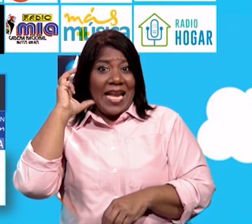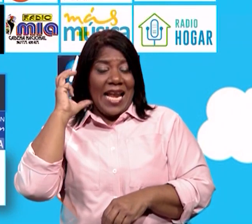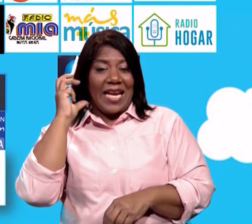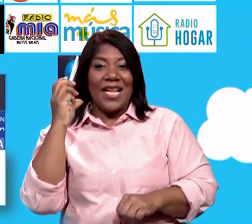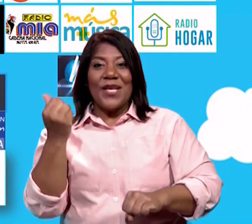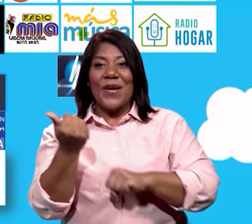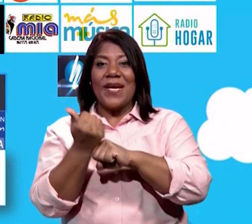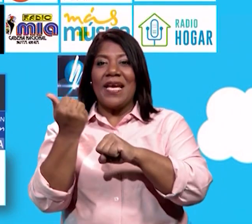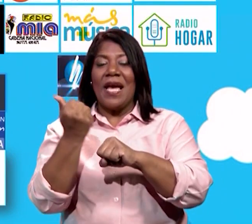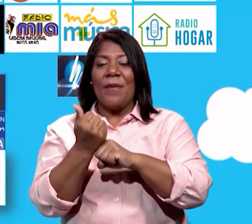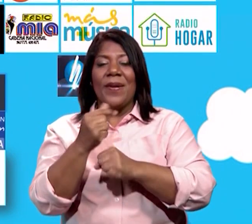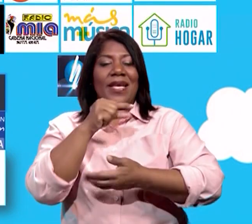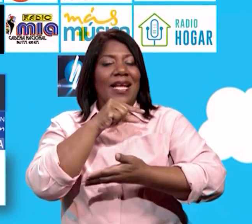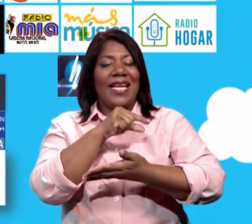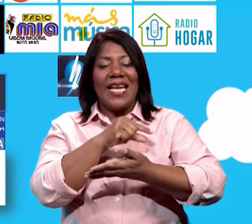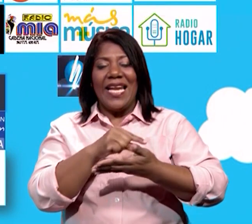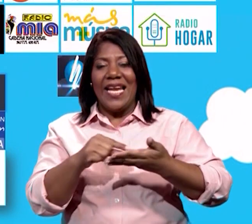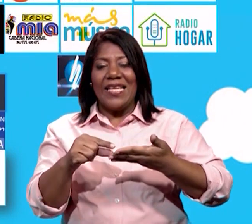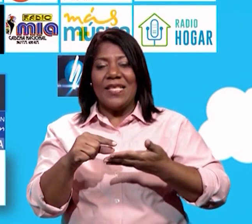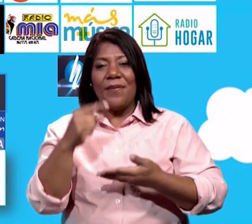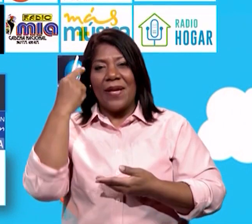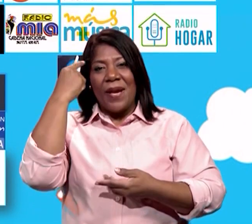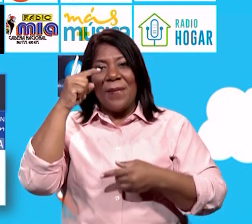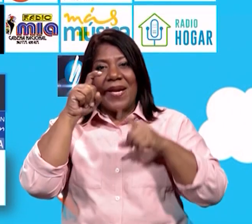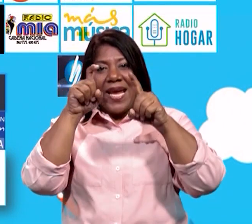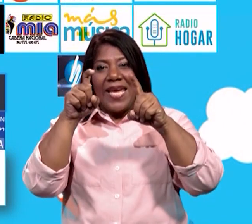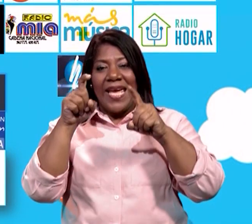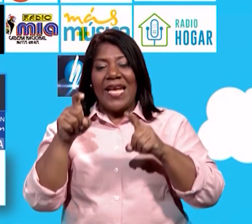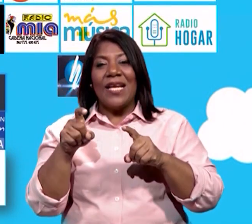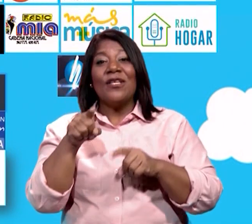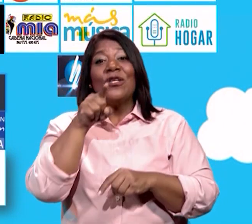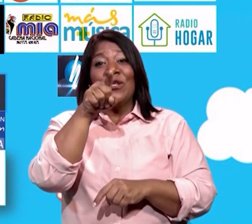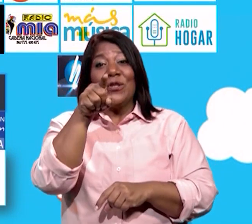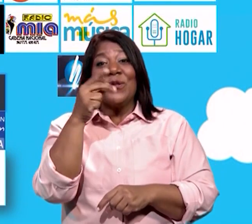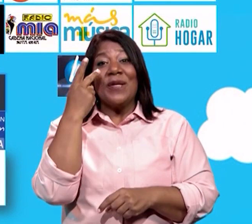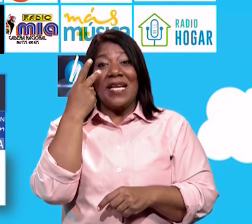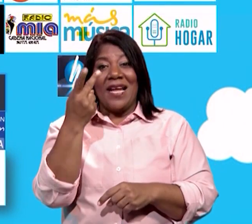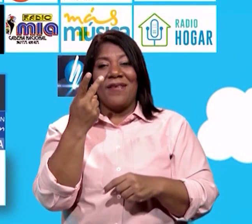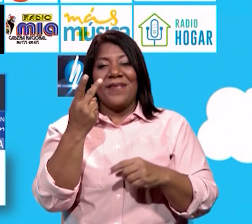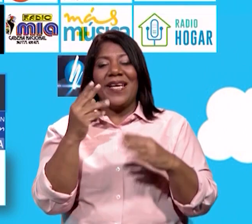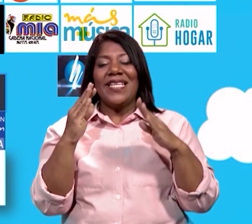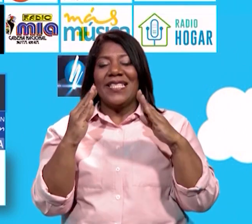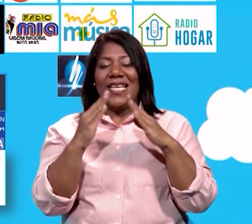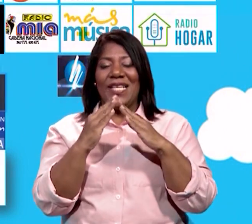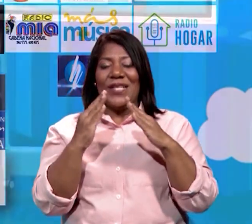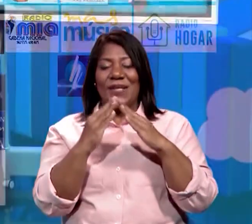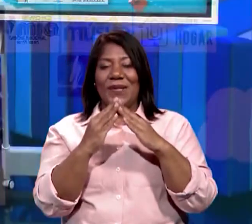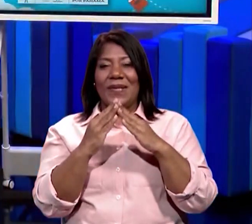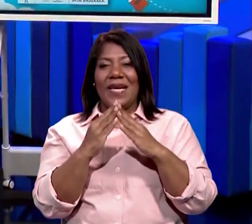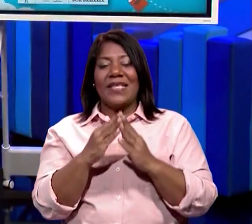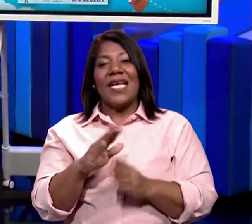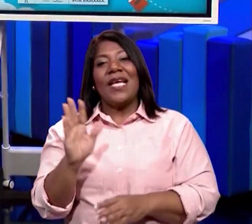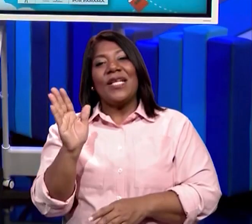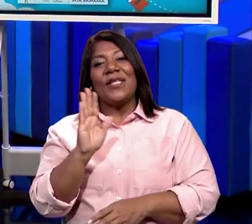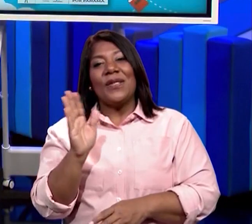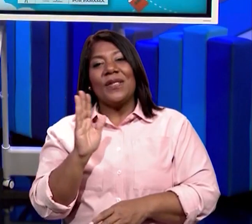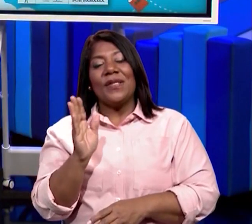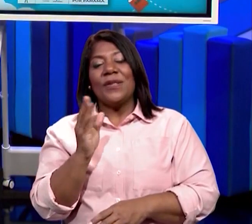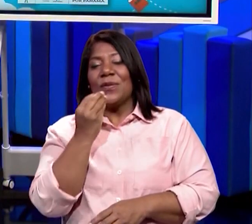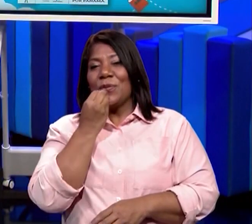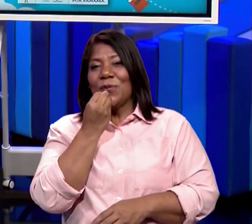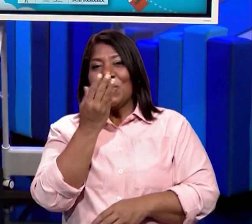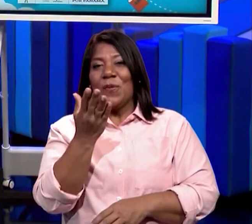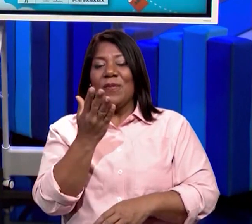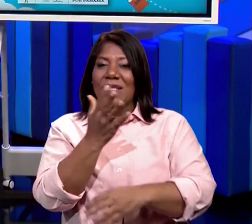nos apoyan cada semana para que la educación llegue a cada uno de ustedes. Nos despedimos con un